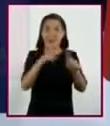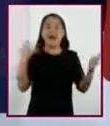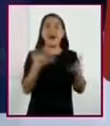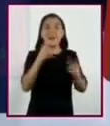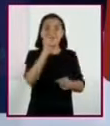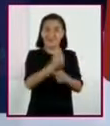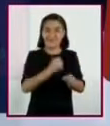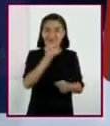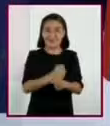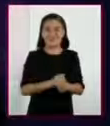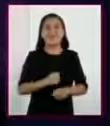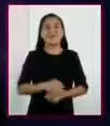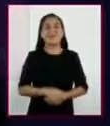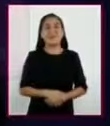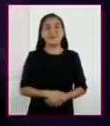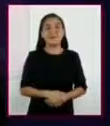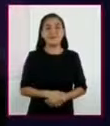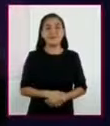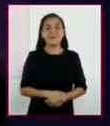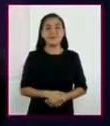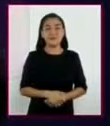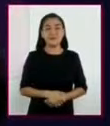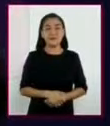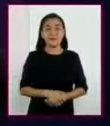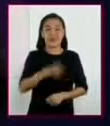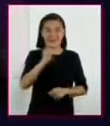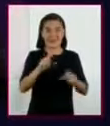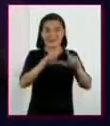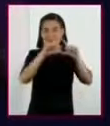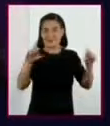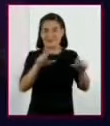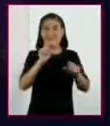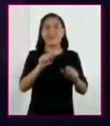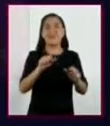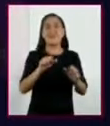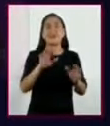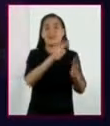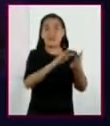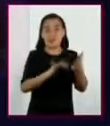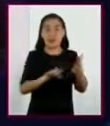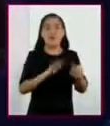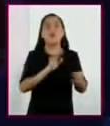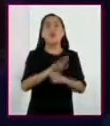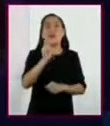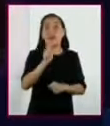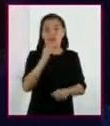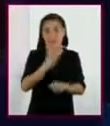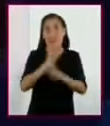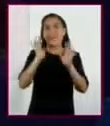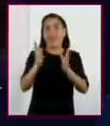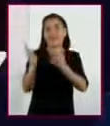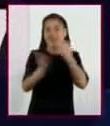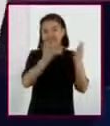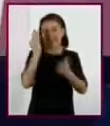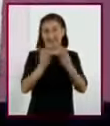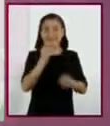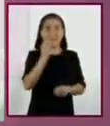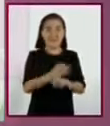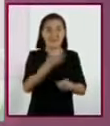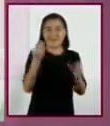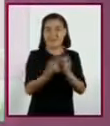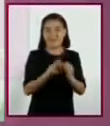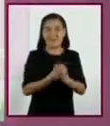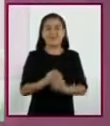práctica estas estrategias. En este fragmento del artículo, apliquen las estrategias que estudiamos en esta sesión.